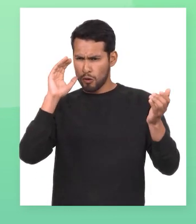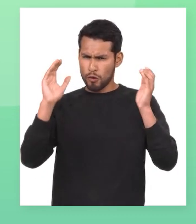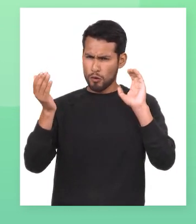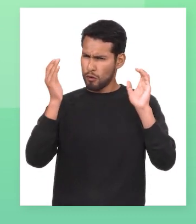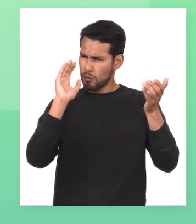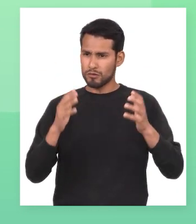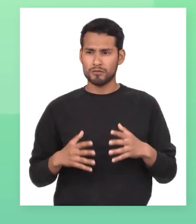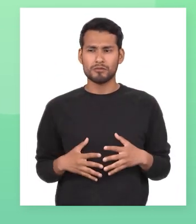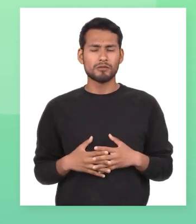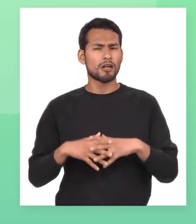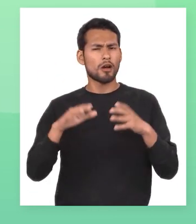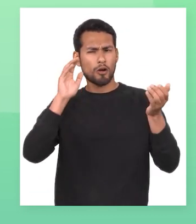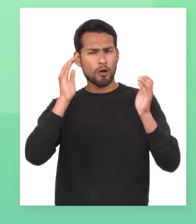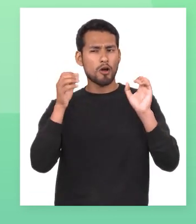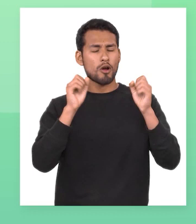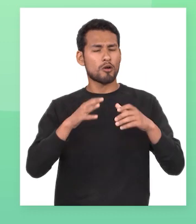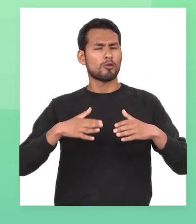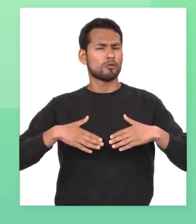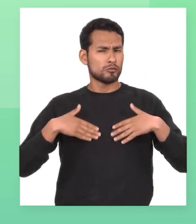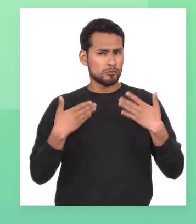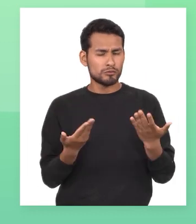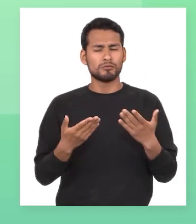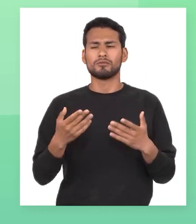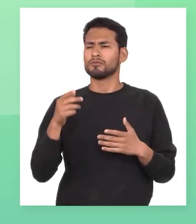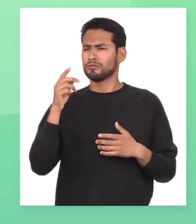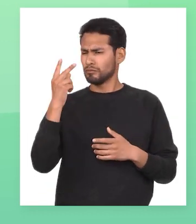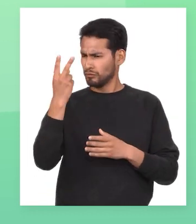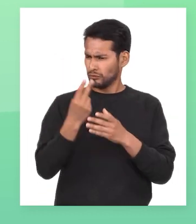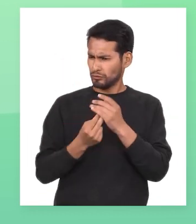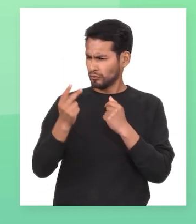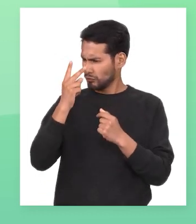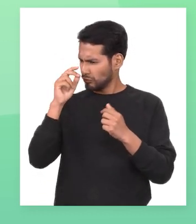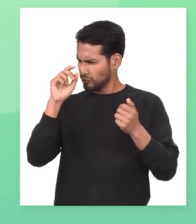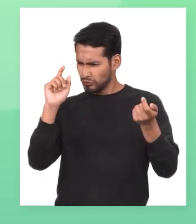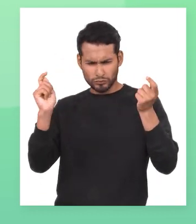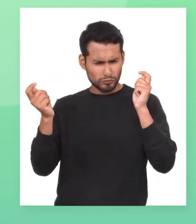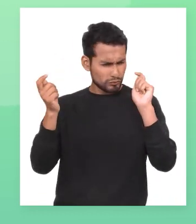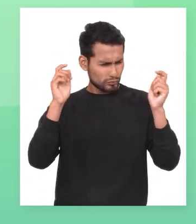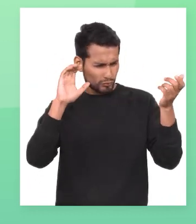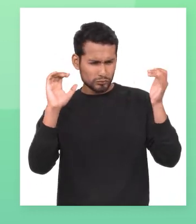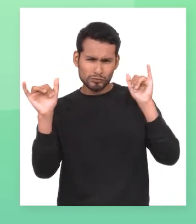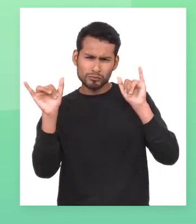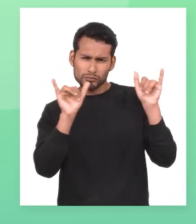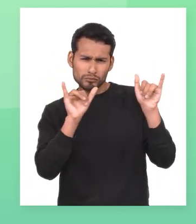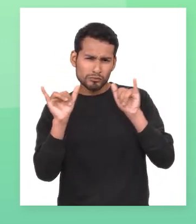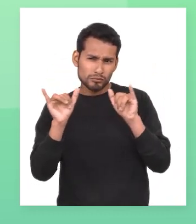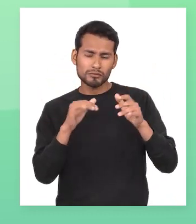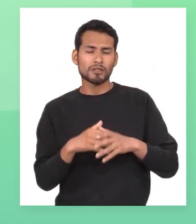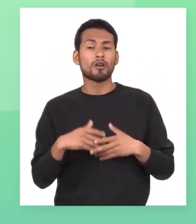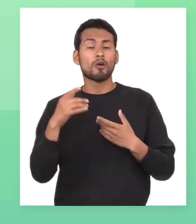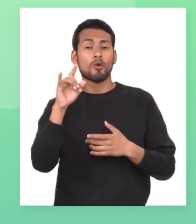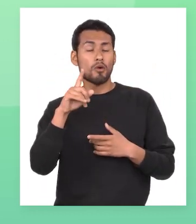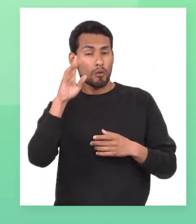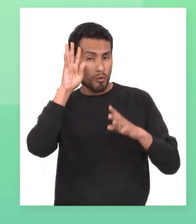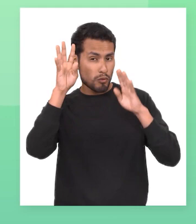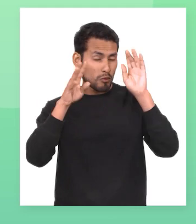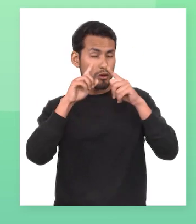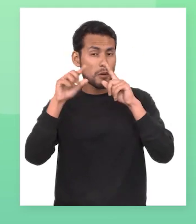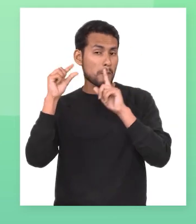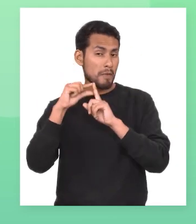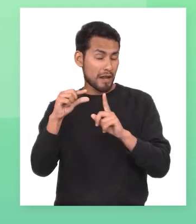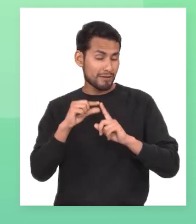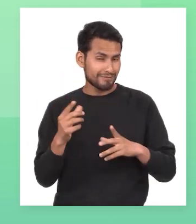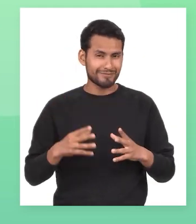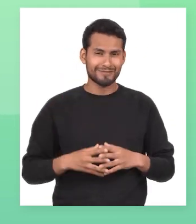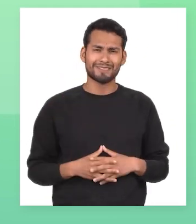comparaciones Estas sirven para establecer una relación de semejanza entre más de un elemento Mediante el uso creativo de